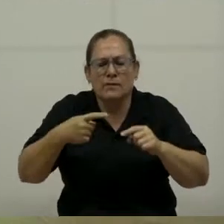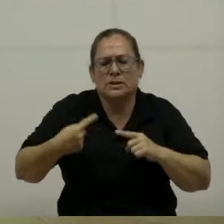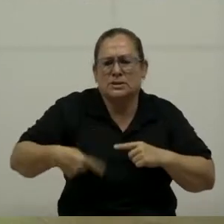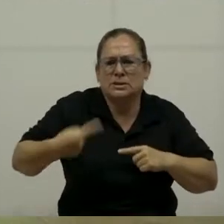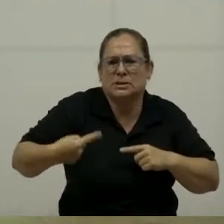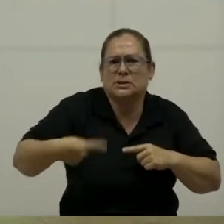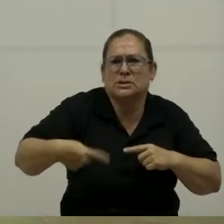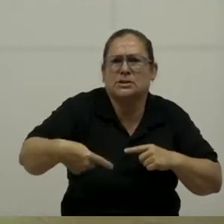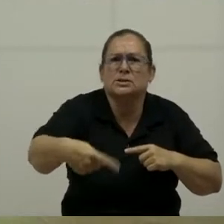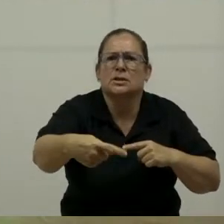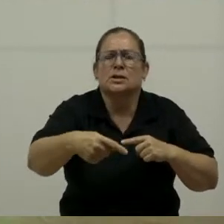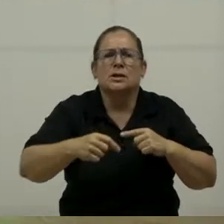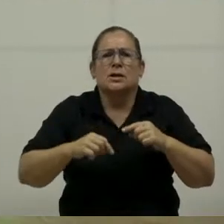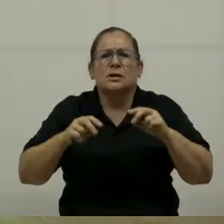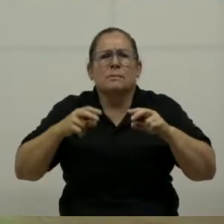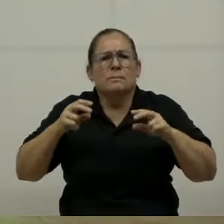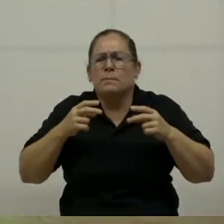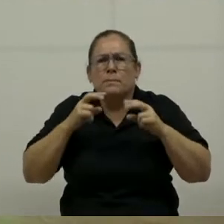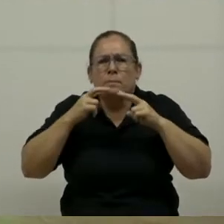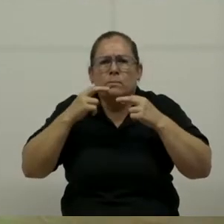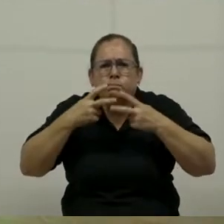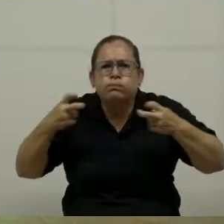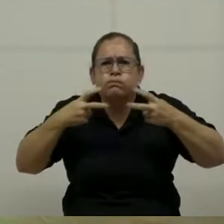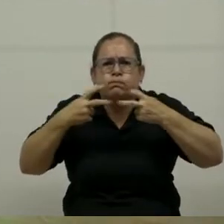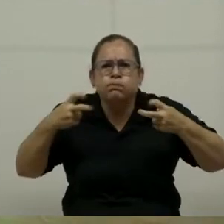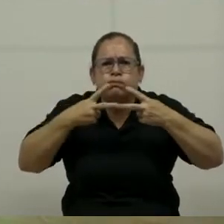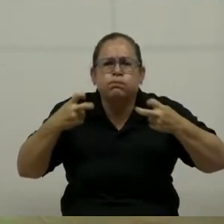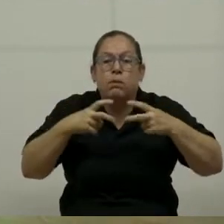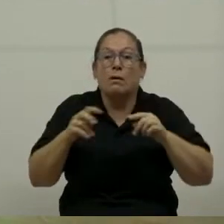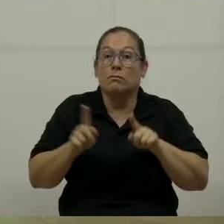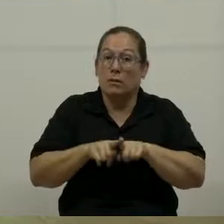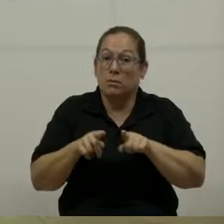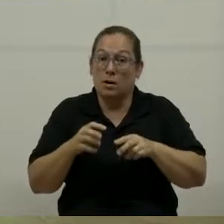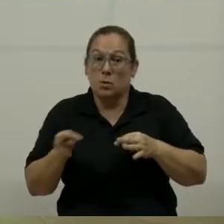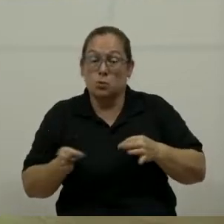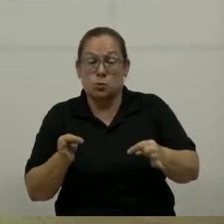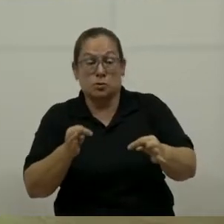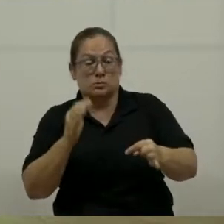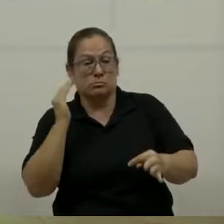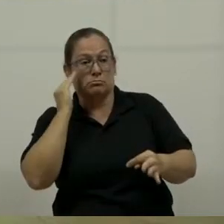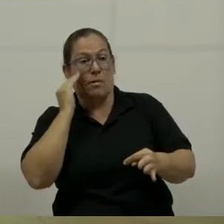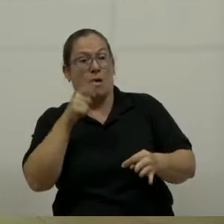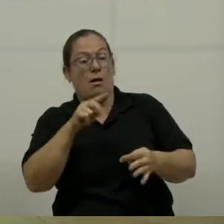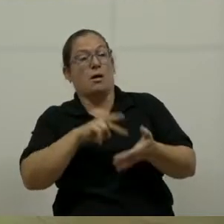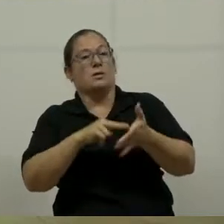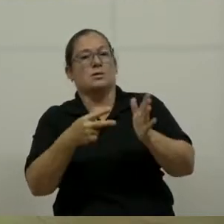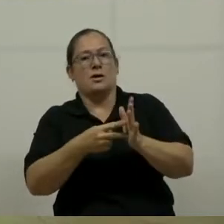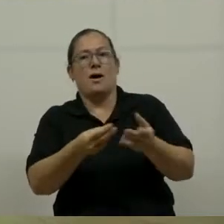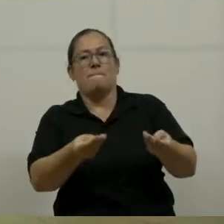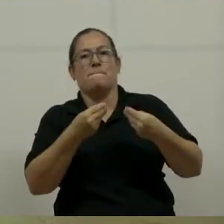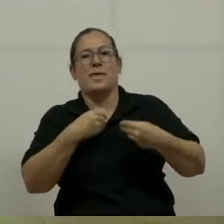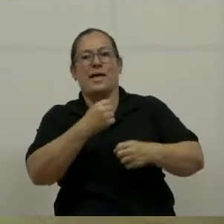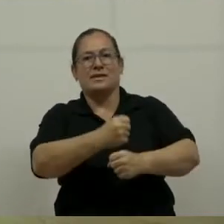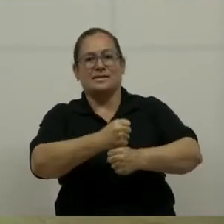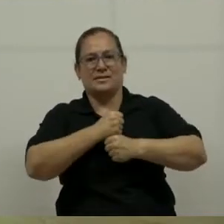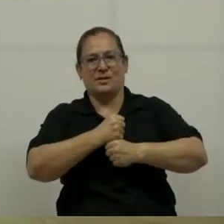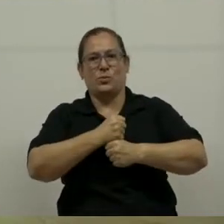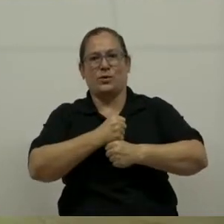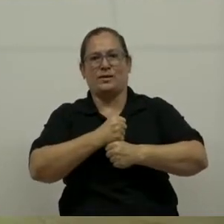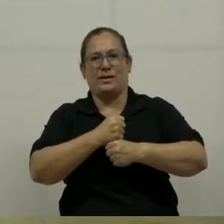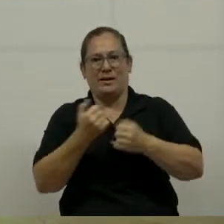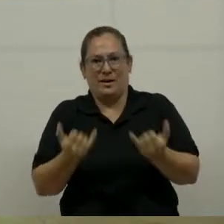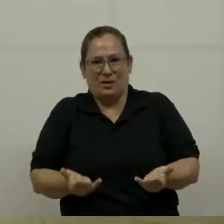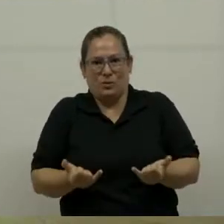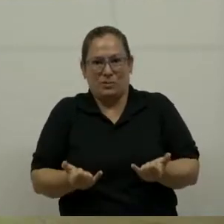y al turista que llega. Entonces el turista siente, eso es parte de esa seguridad tan importante en momentos como esto.